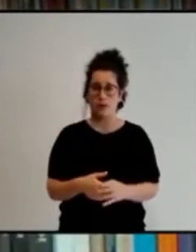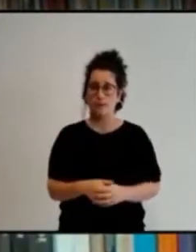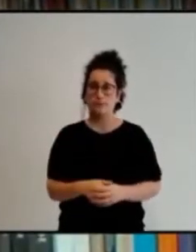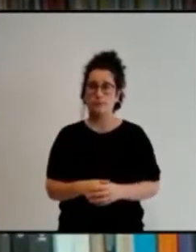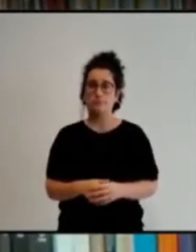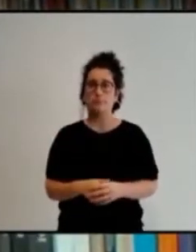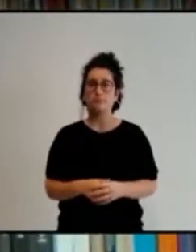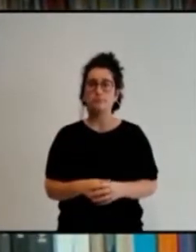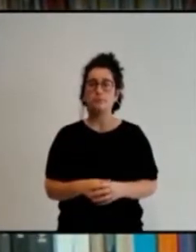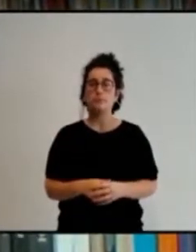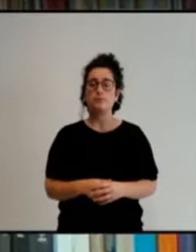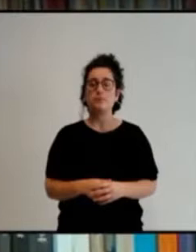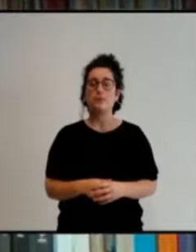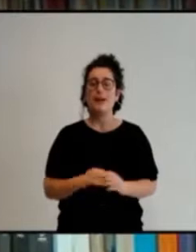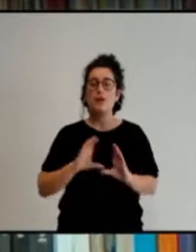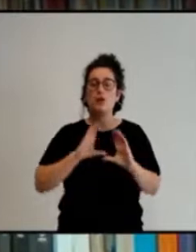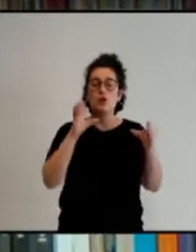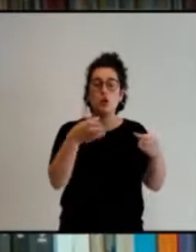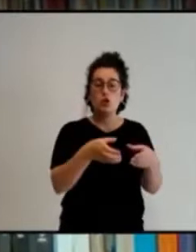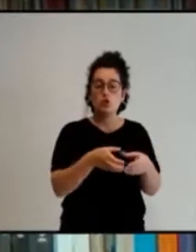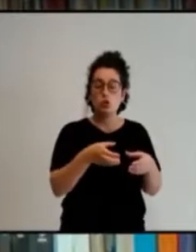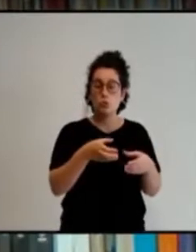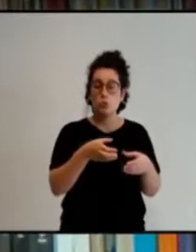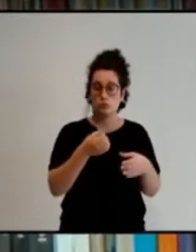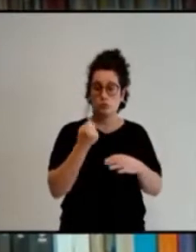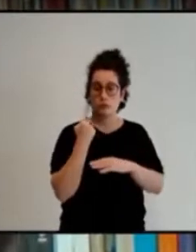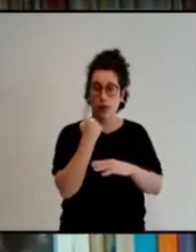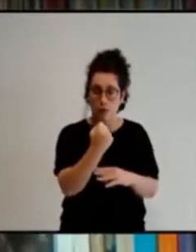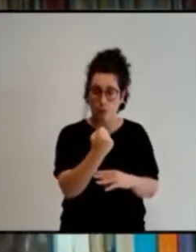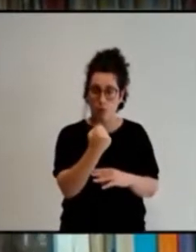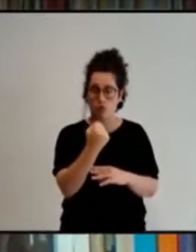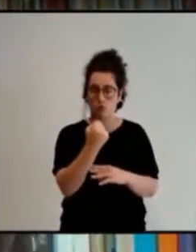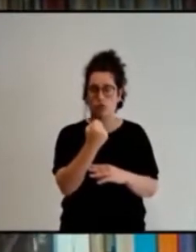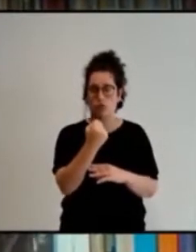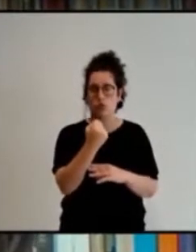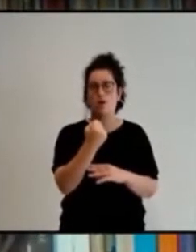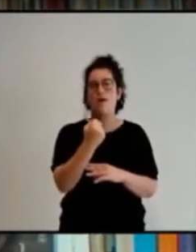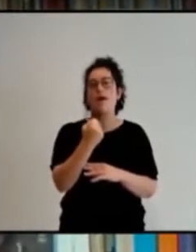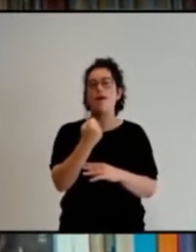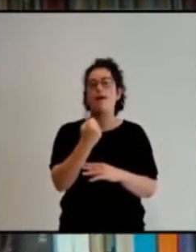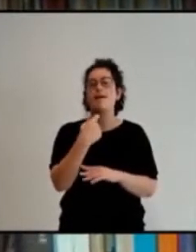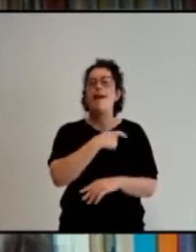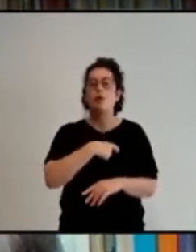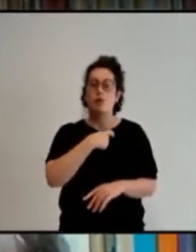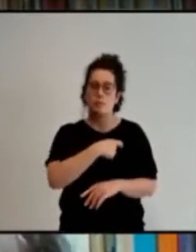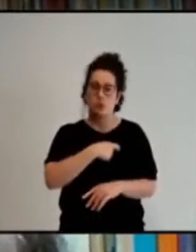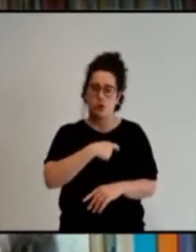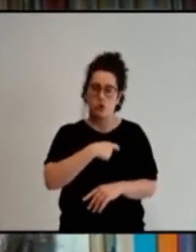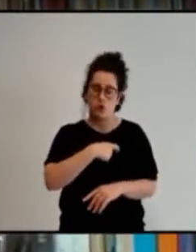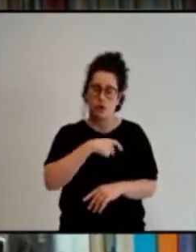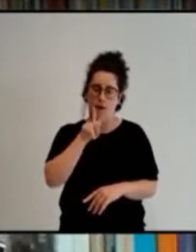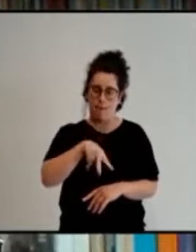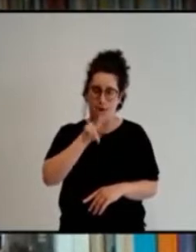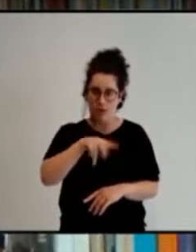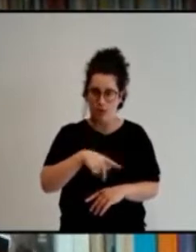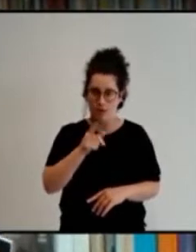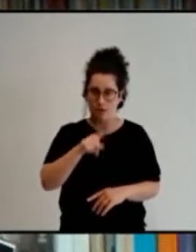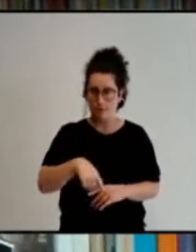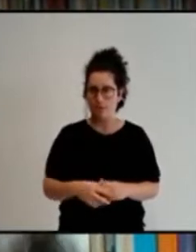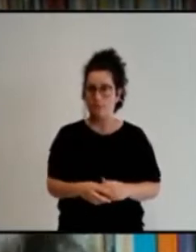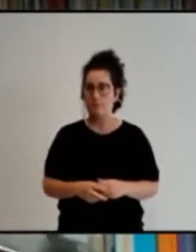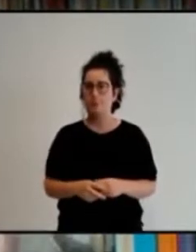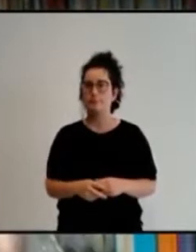le da a los grupos de apoyo a la Comisión de la Verdad. Ya termino diciéndoles que es fundamental para